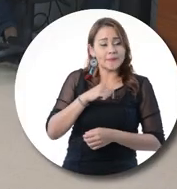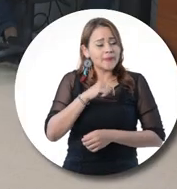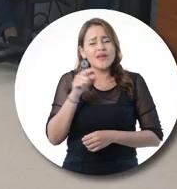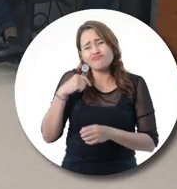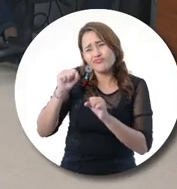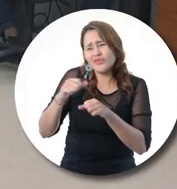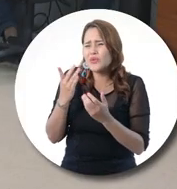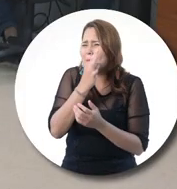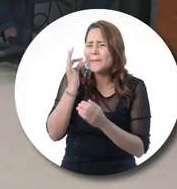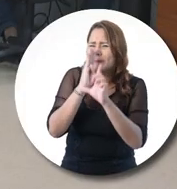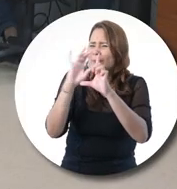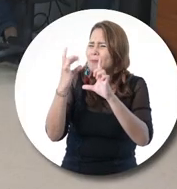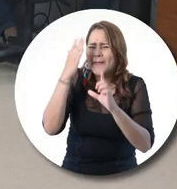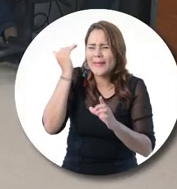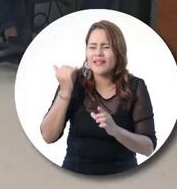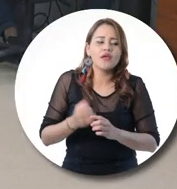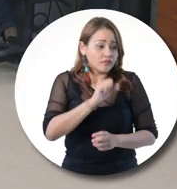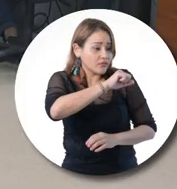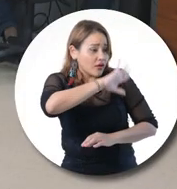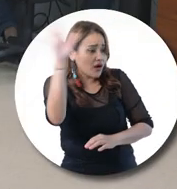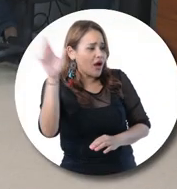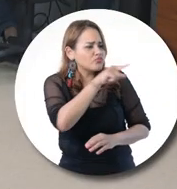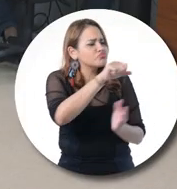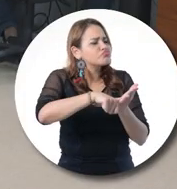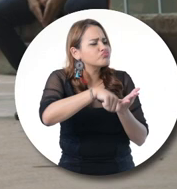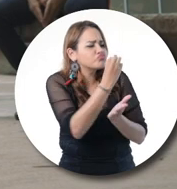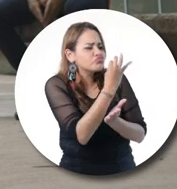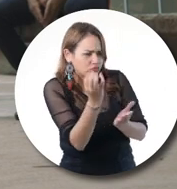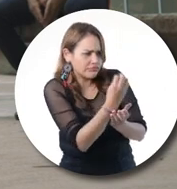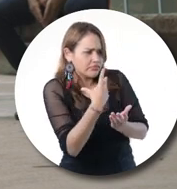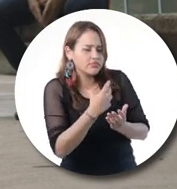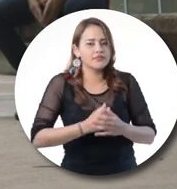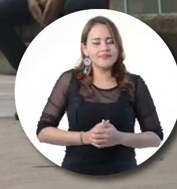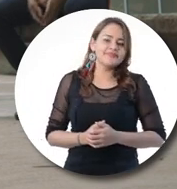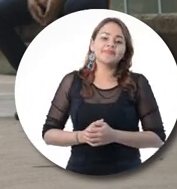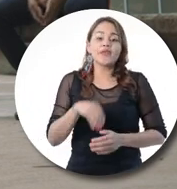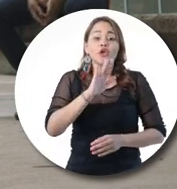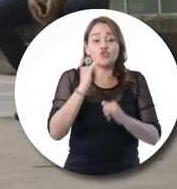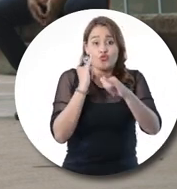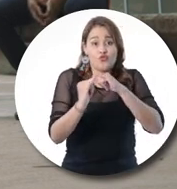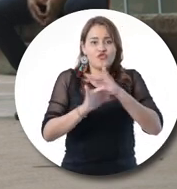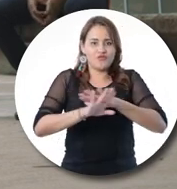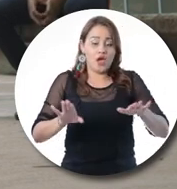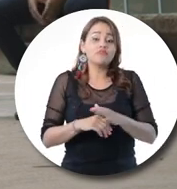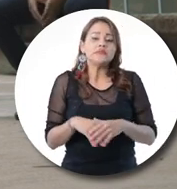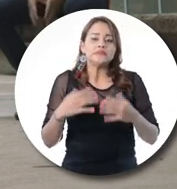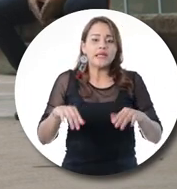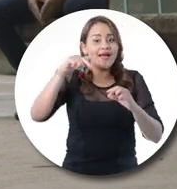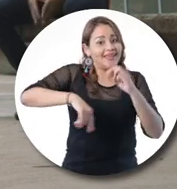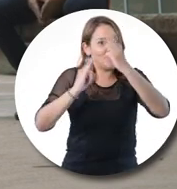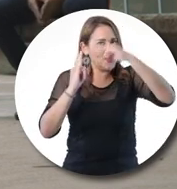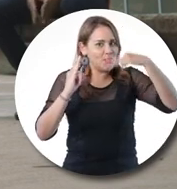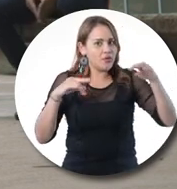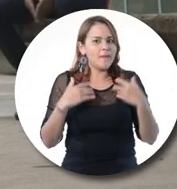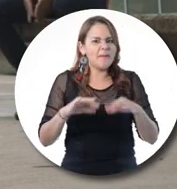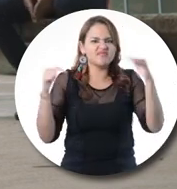Sí, claro, ¿me regalas tu número de cédula por favor? 10-04 Y por último, pero no menos importante, la Universidad del